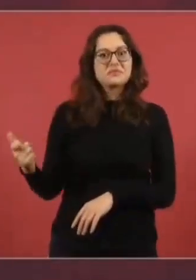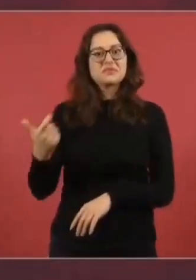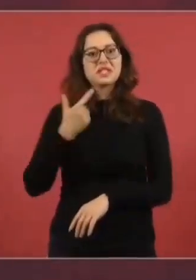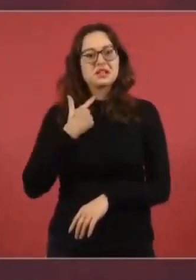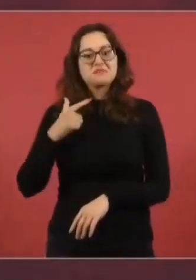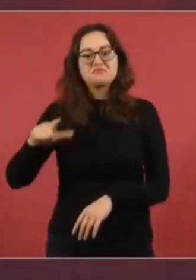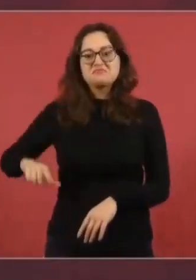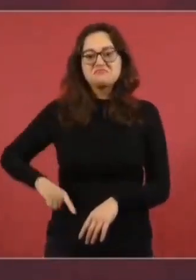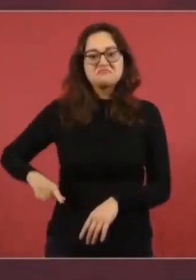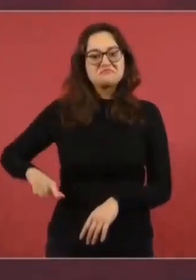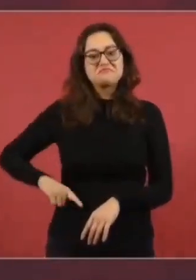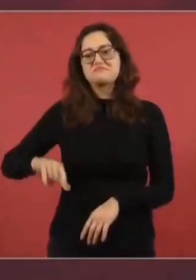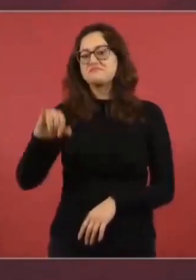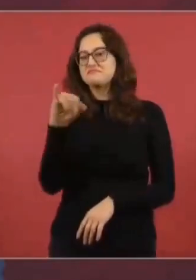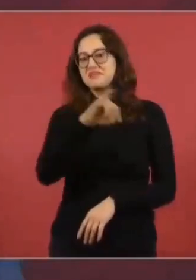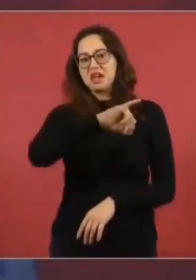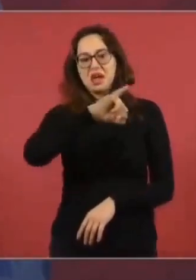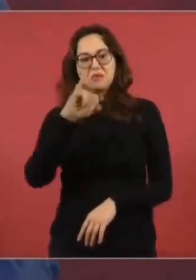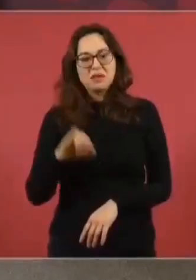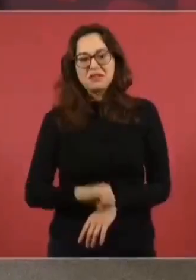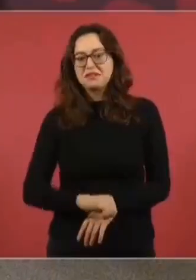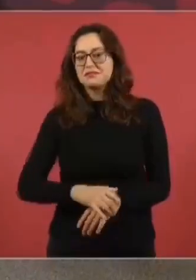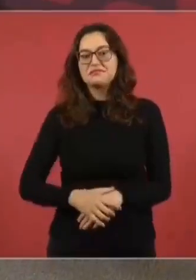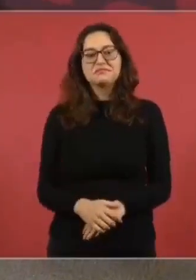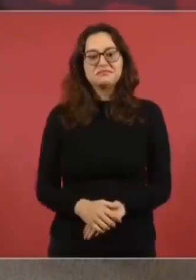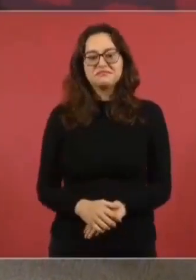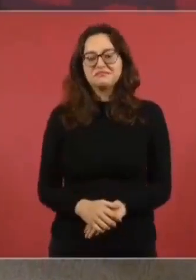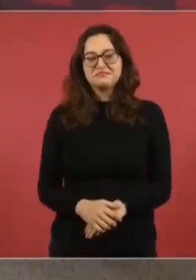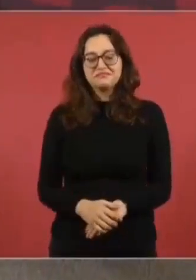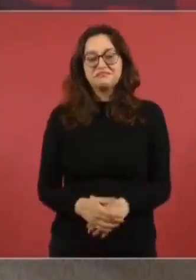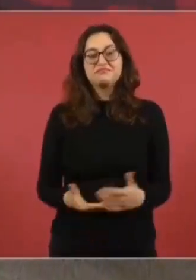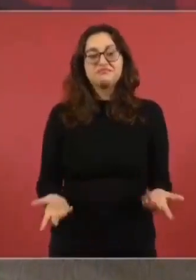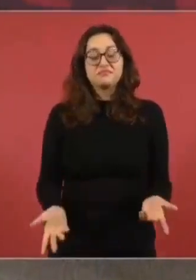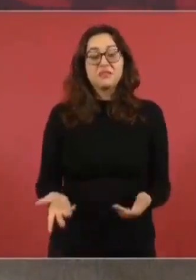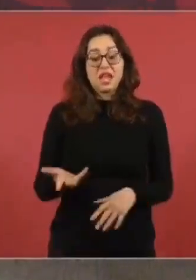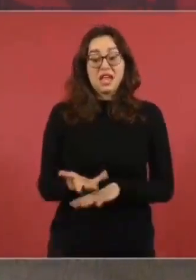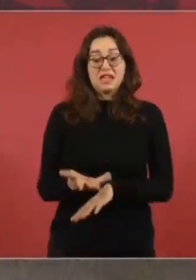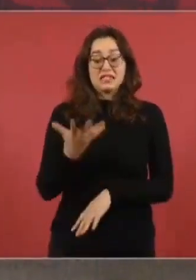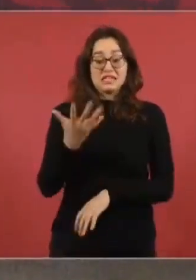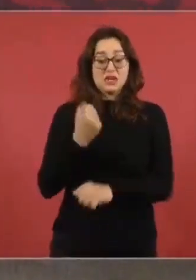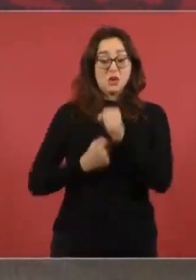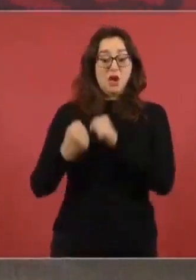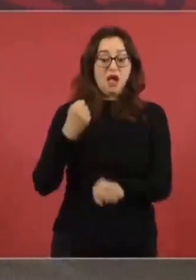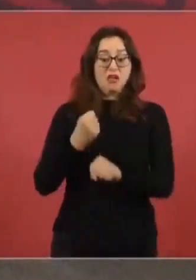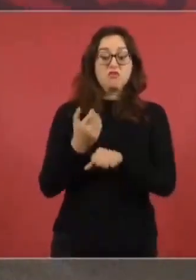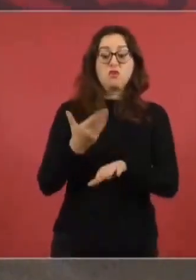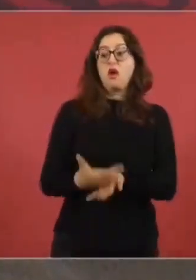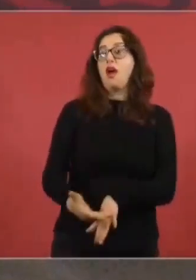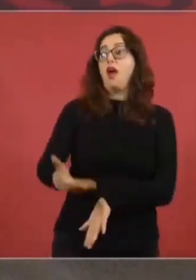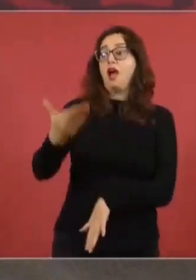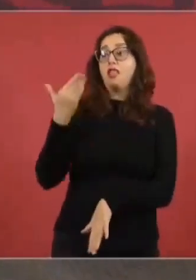vamos a cumplir lo que ofrecimos al inicio de nuestro gobierno